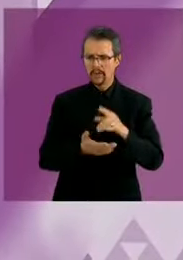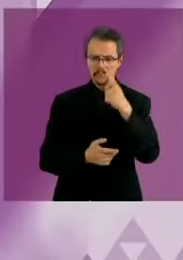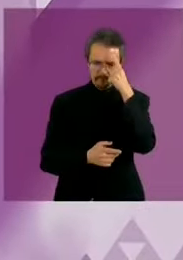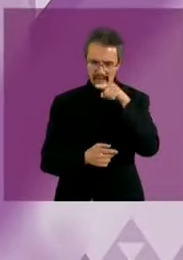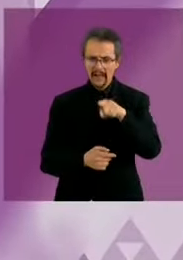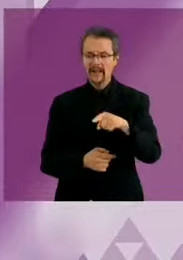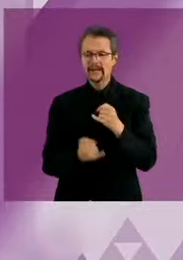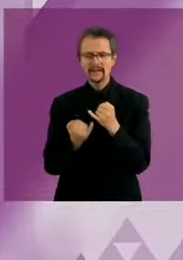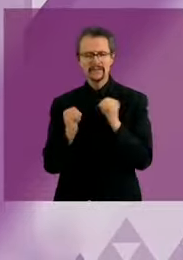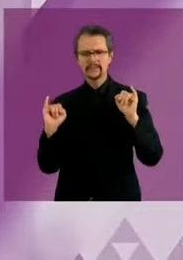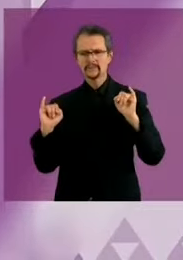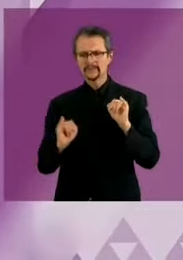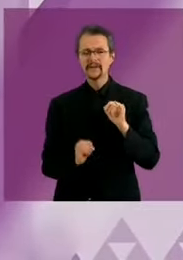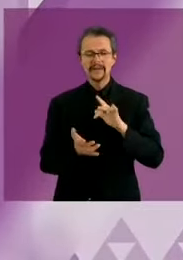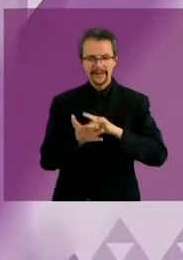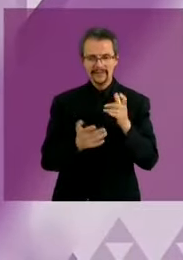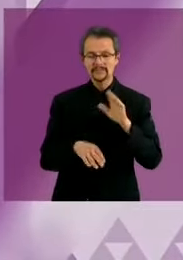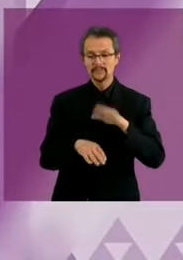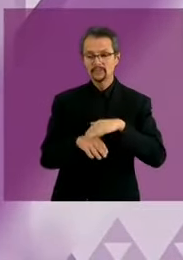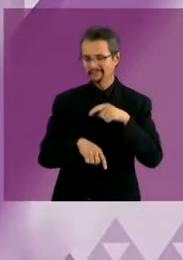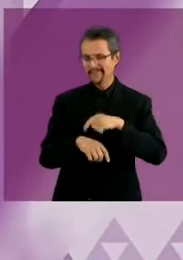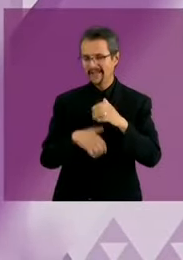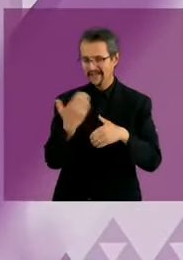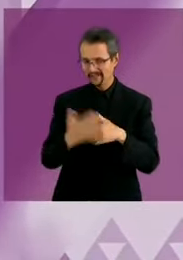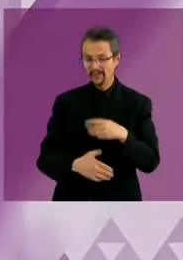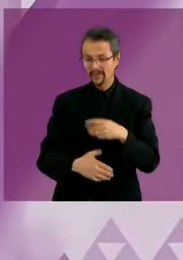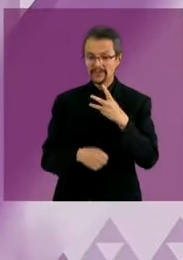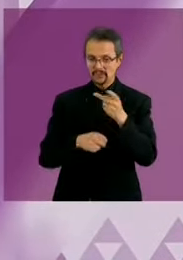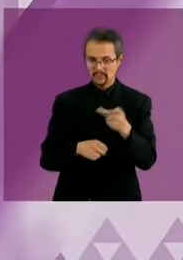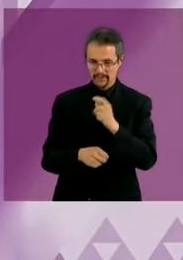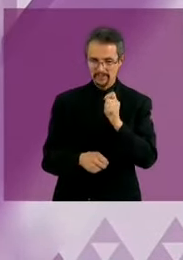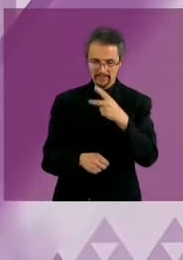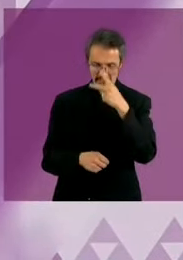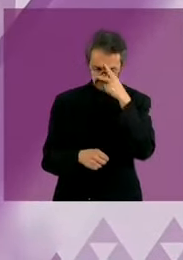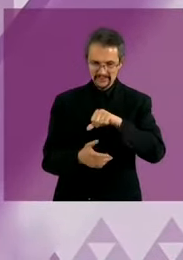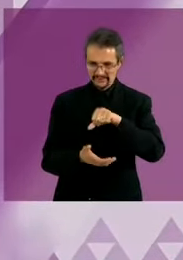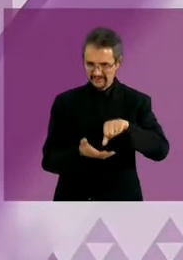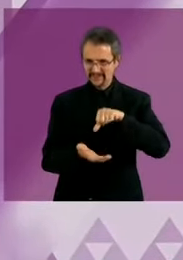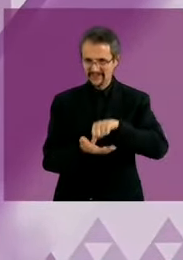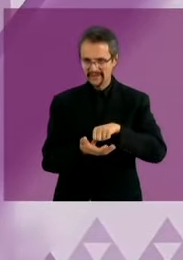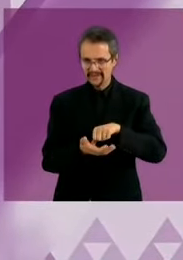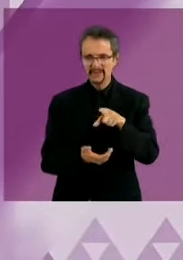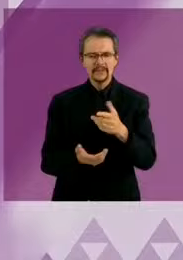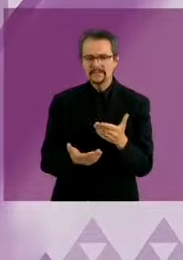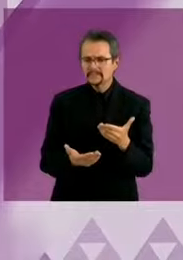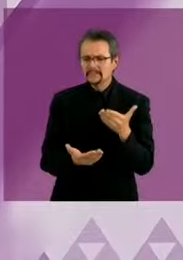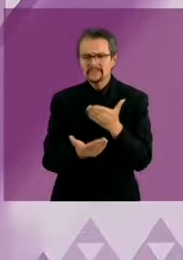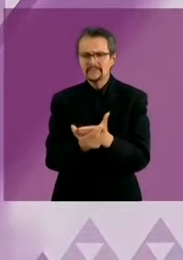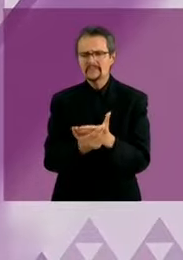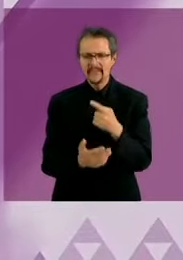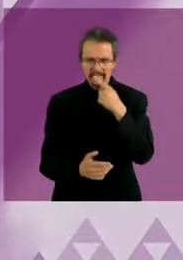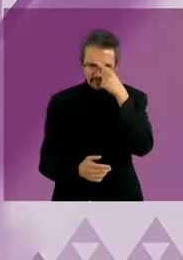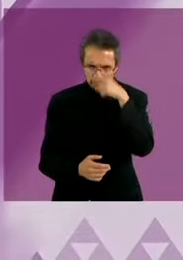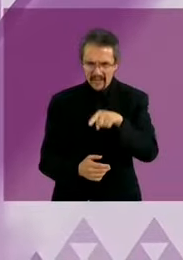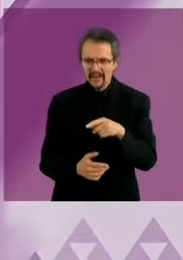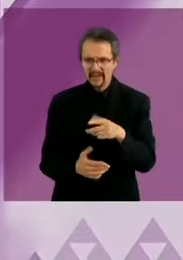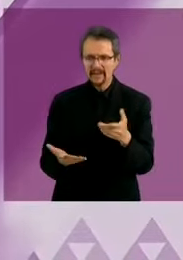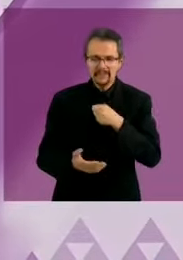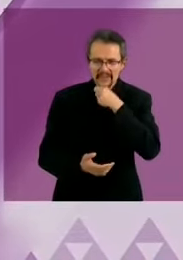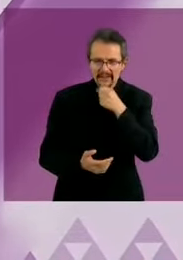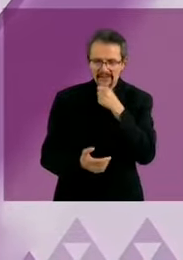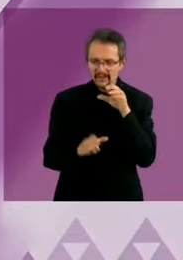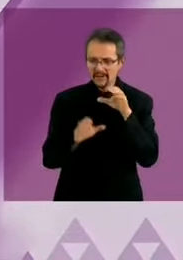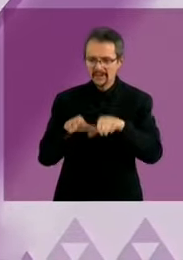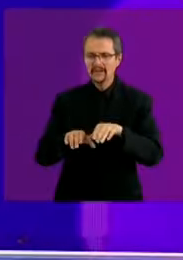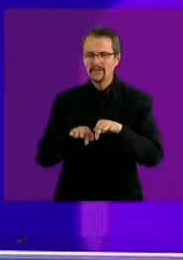candidata segunda pregunta esta del centro del país ¿habrá alguna iniciativa para crear trabajos para adultos mayores que lo